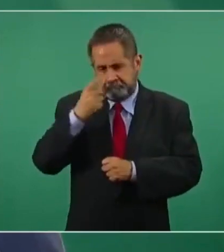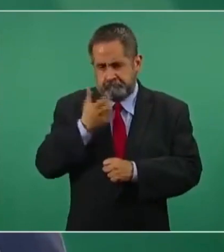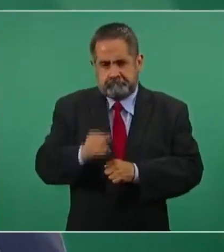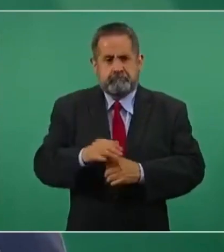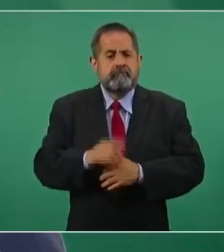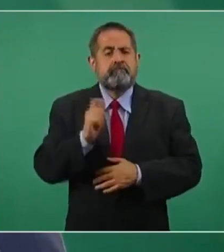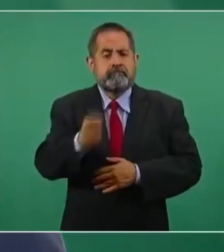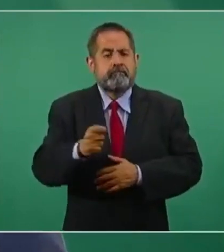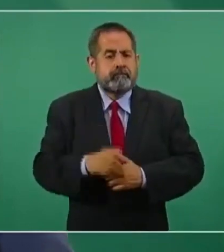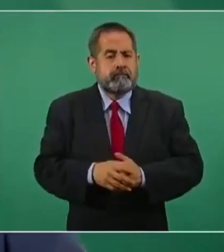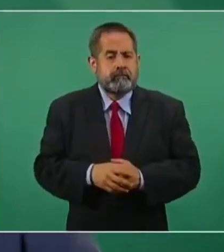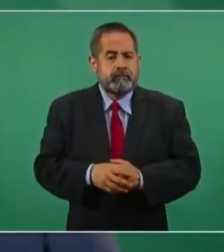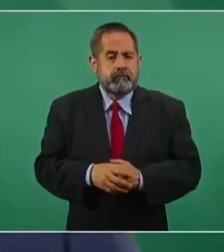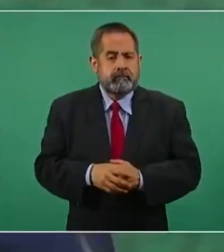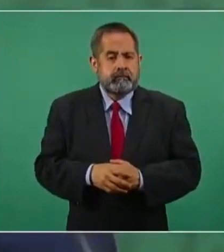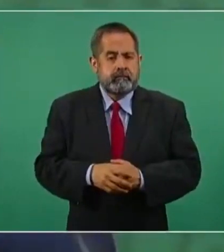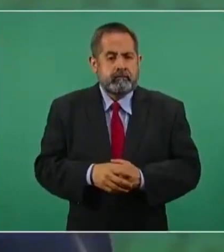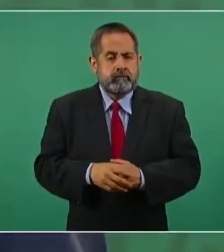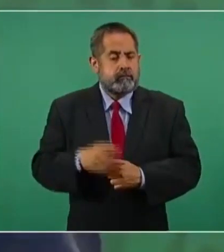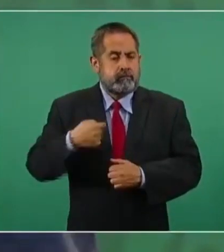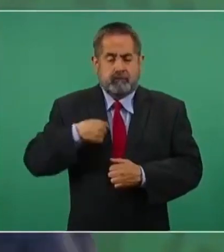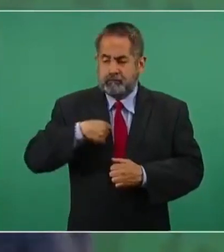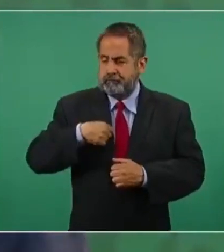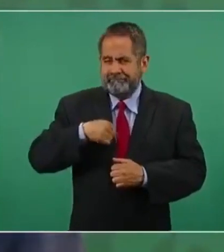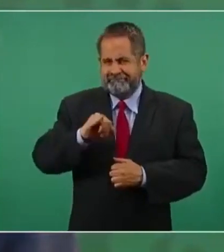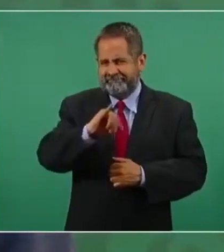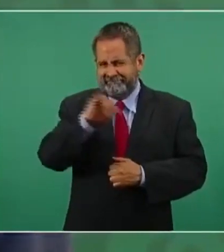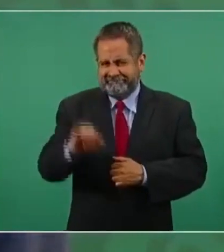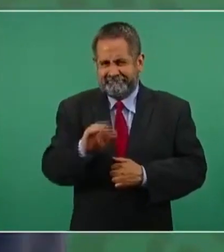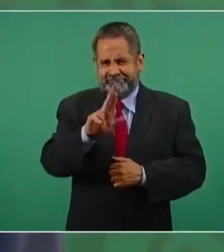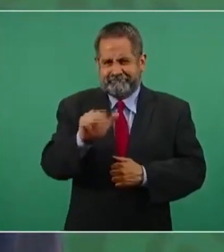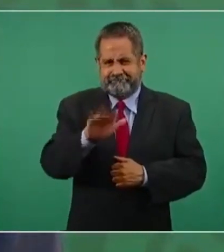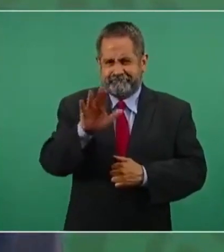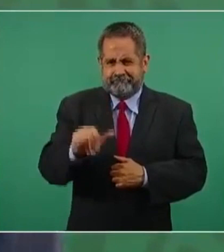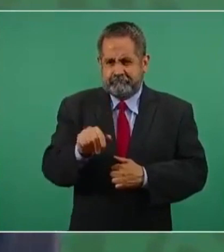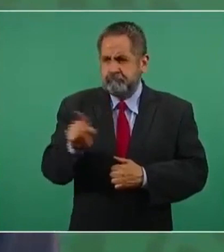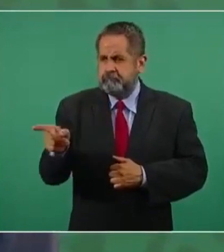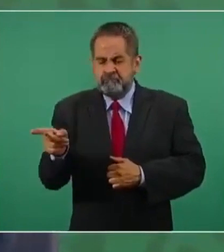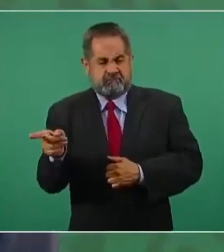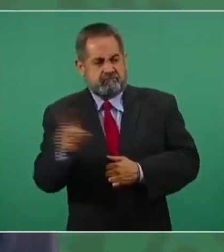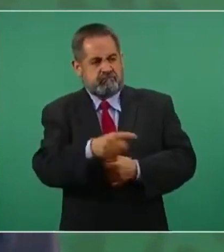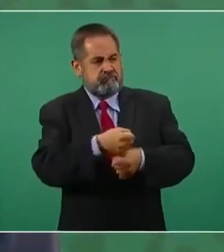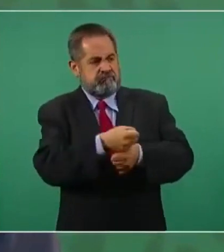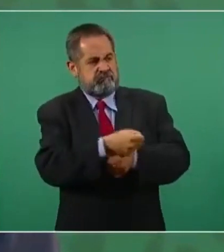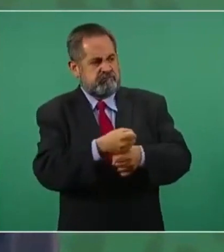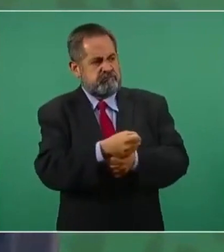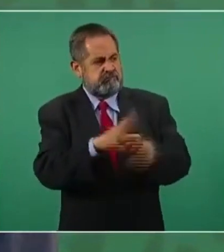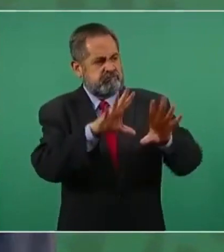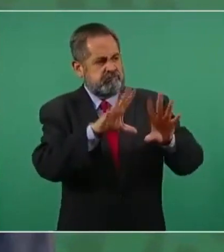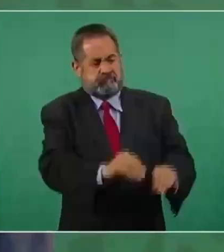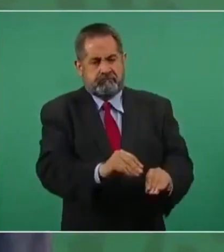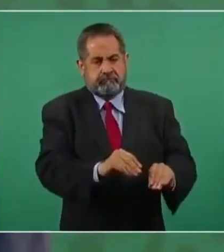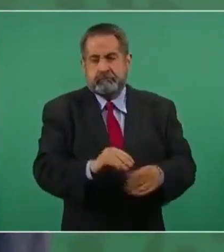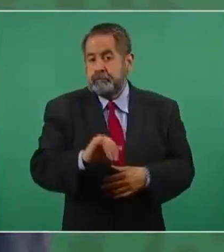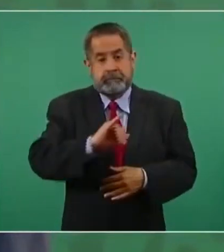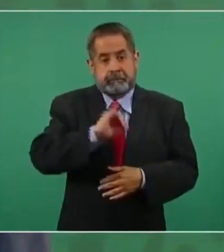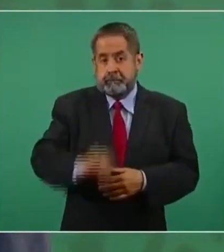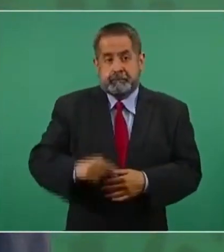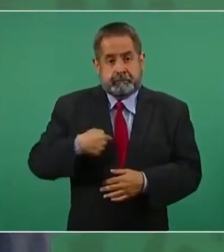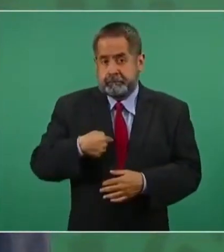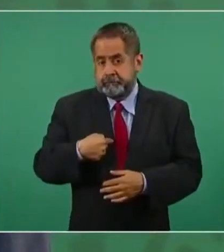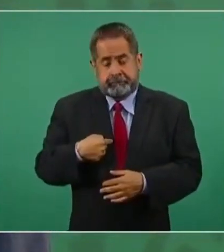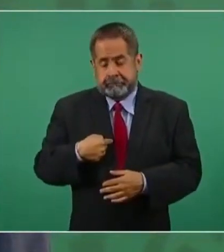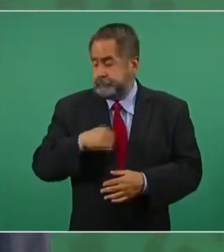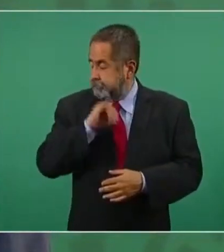nunca hemos dado instrucciones de que se reprima a nadie, ni lo vamos a hacer,